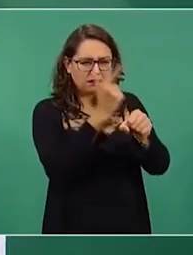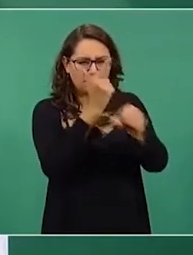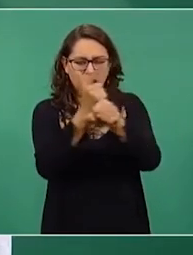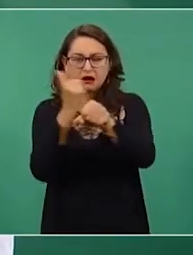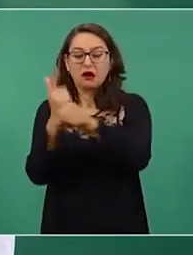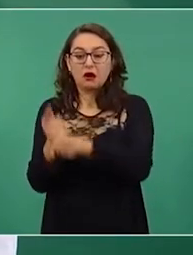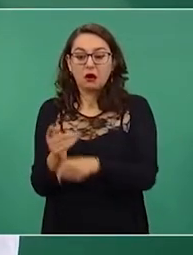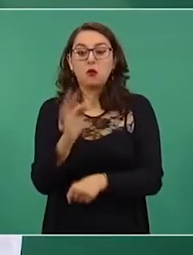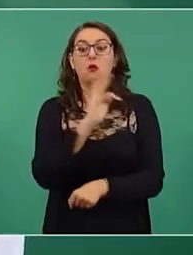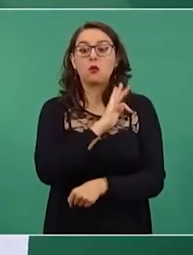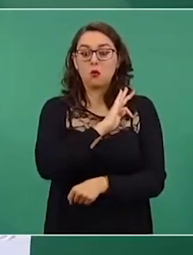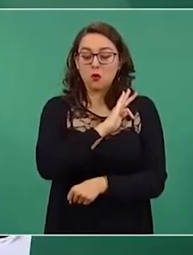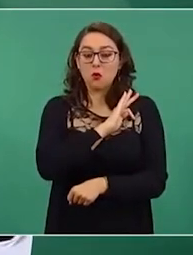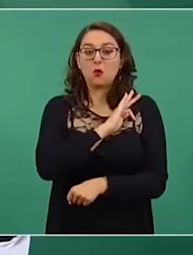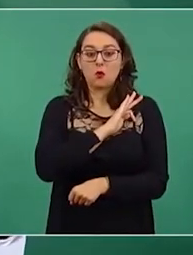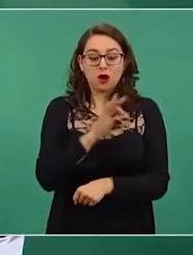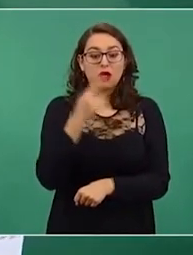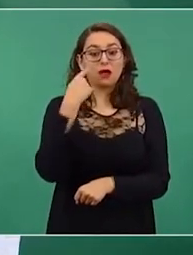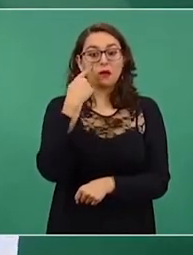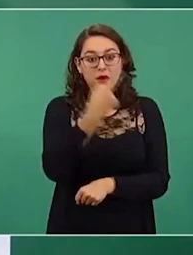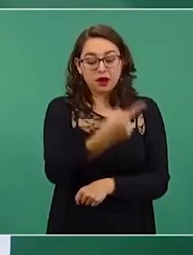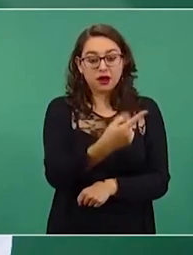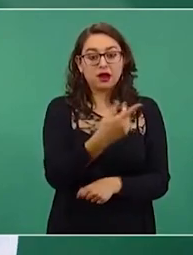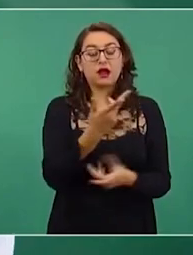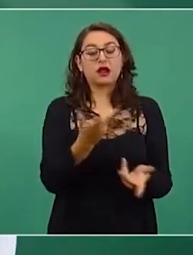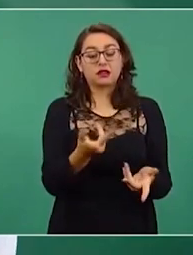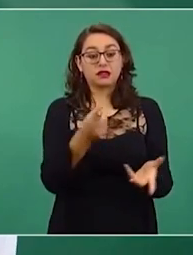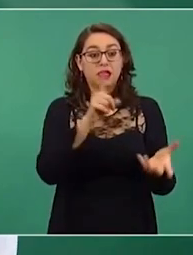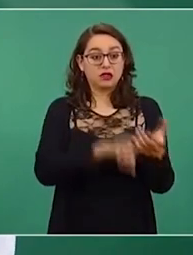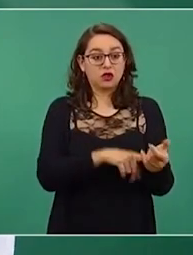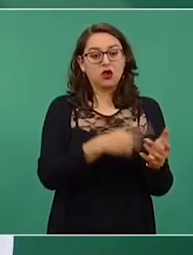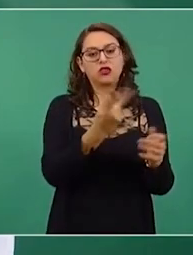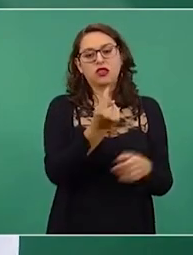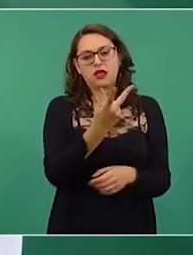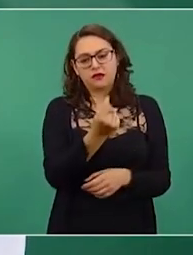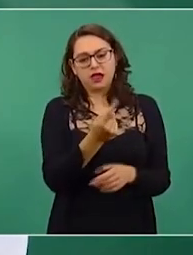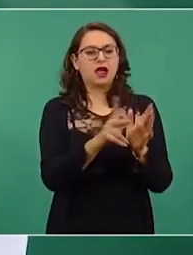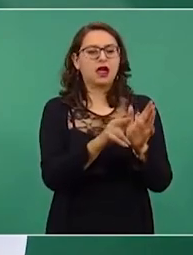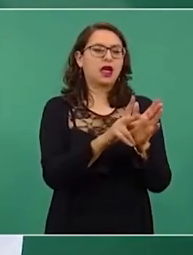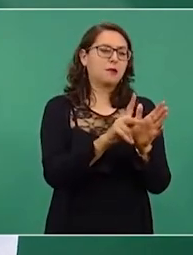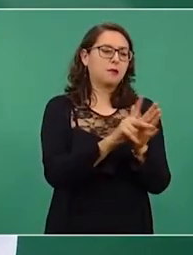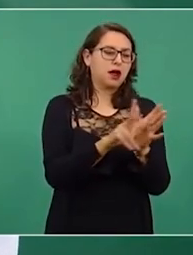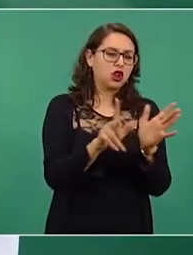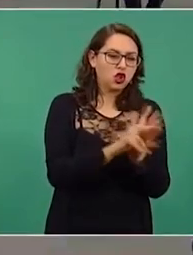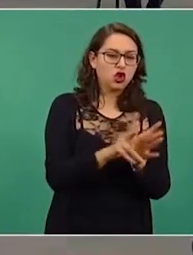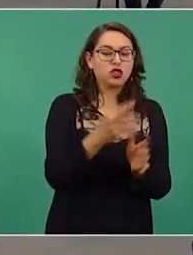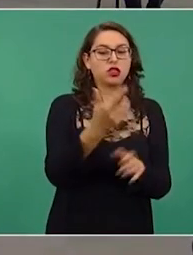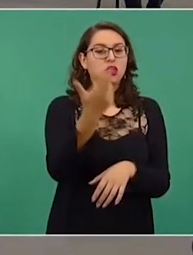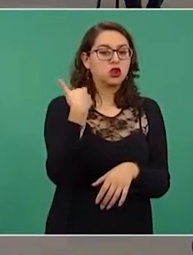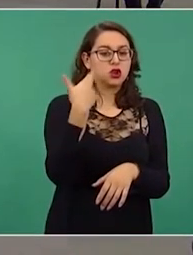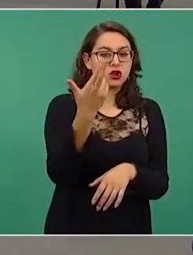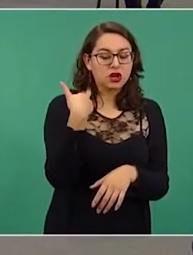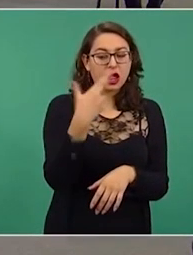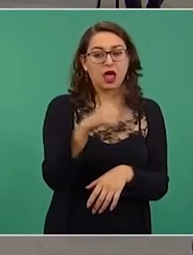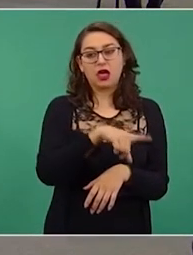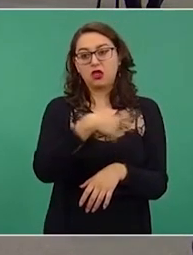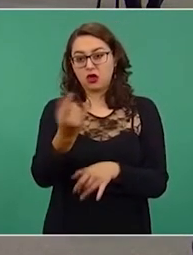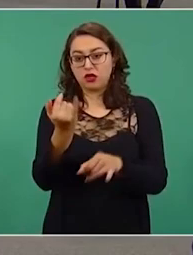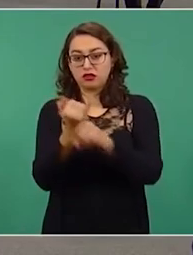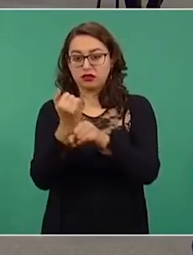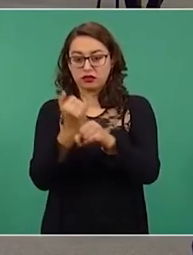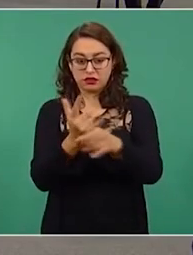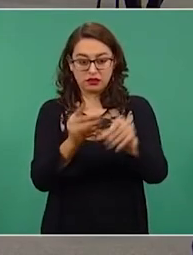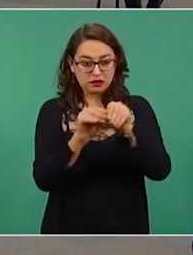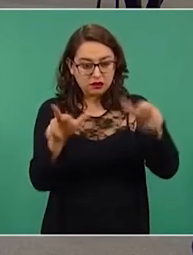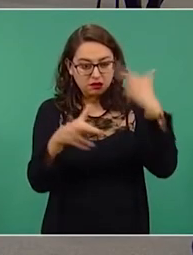en los medios de información tradicionales y digitales. De un análisis de 2 mil 641 notas